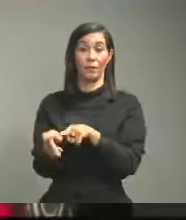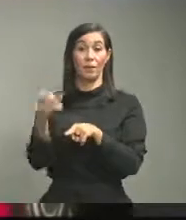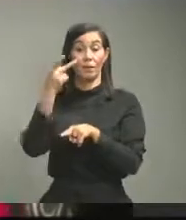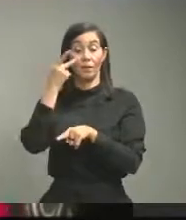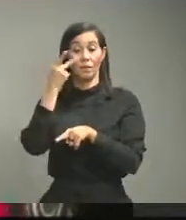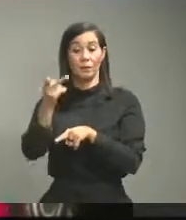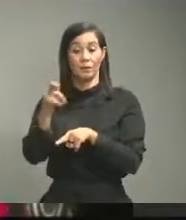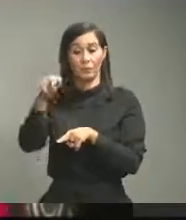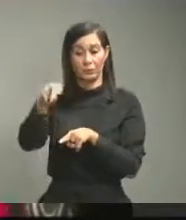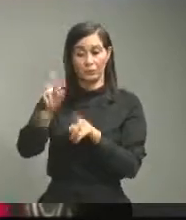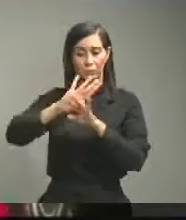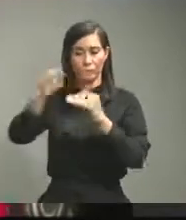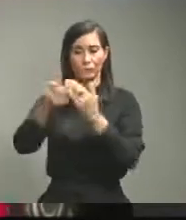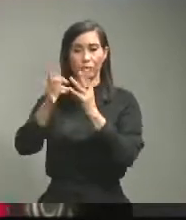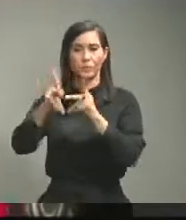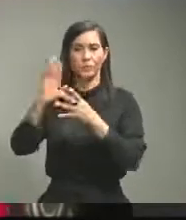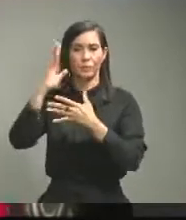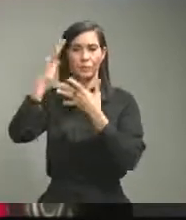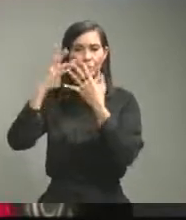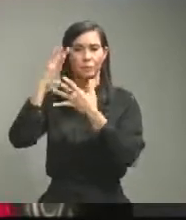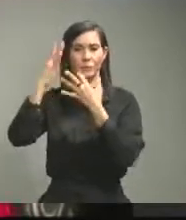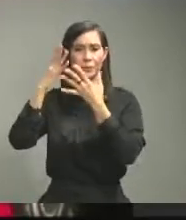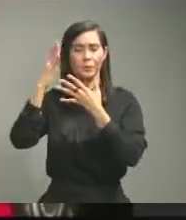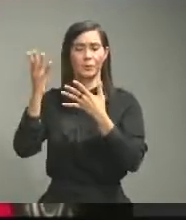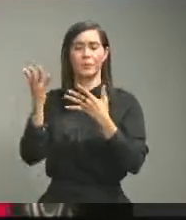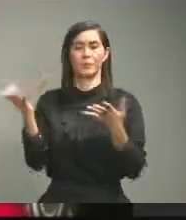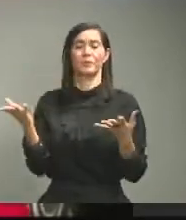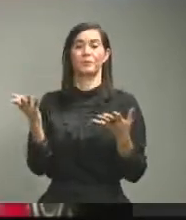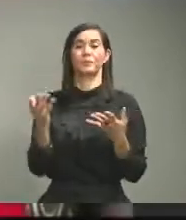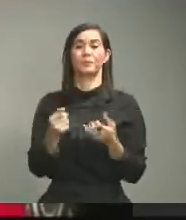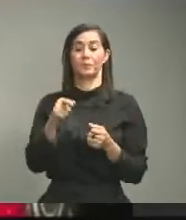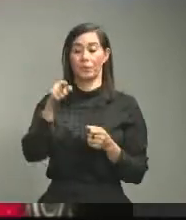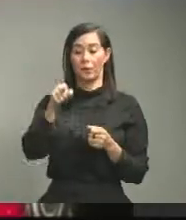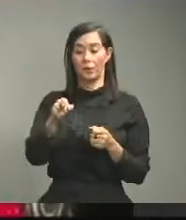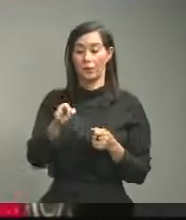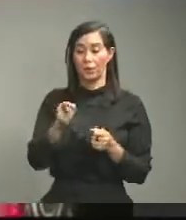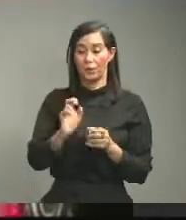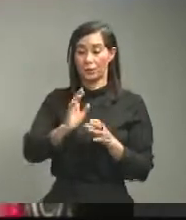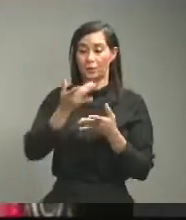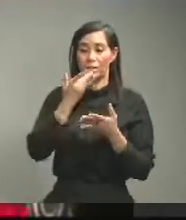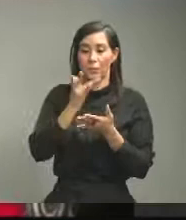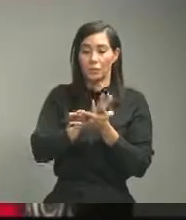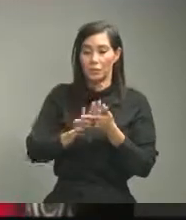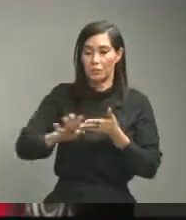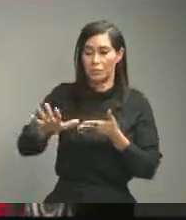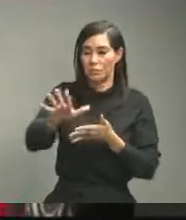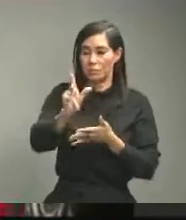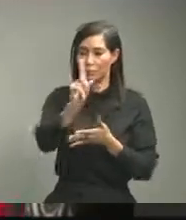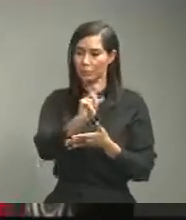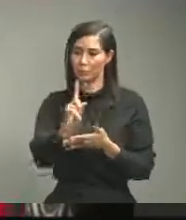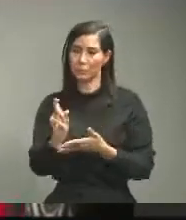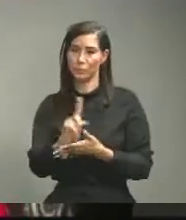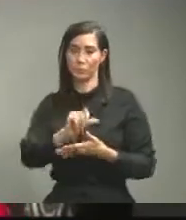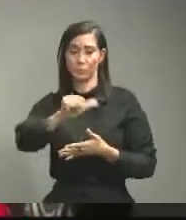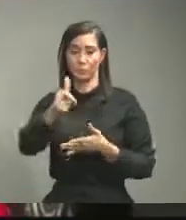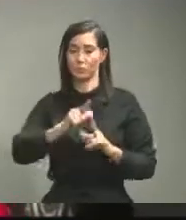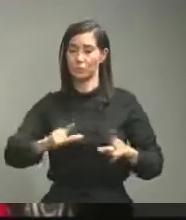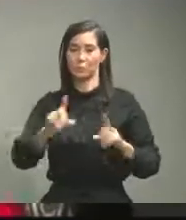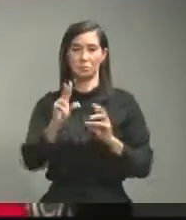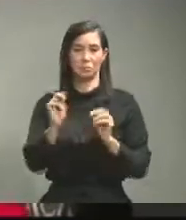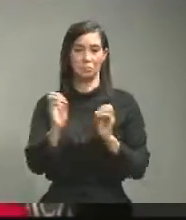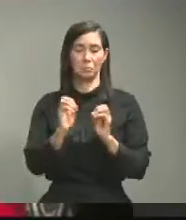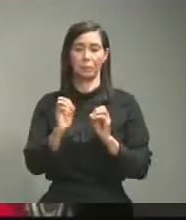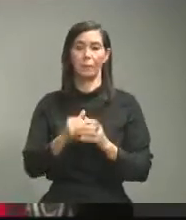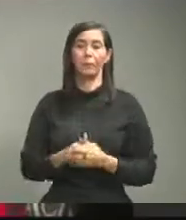una gran preocupación en la población porque a esta gente no se le está aplicando desinfectación y otra serie de cosas como se están haciendo en otros lugares del país